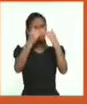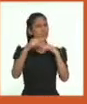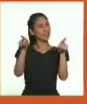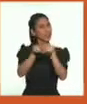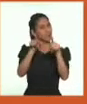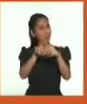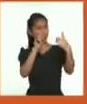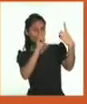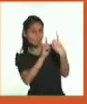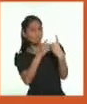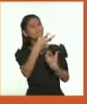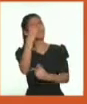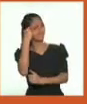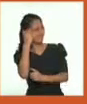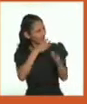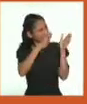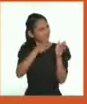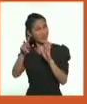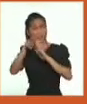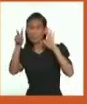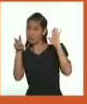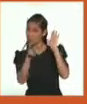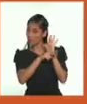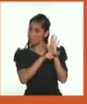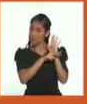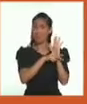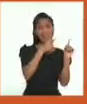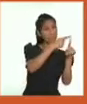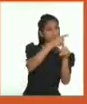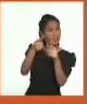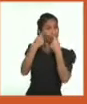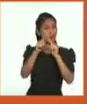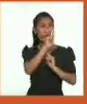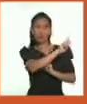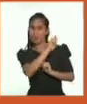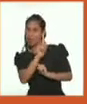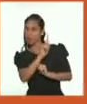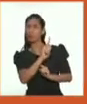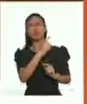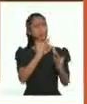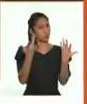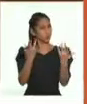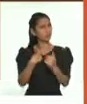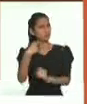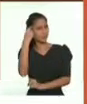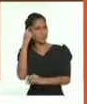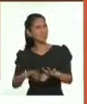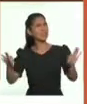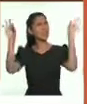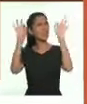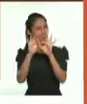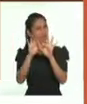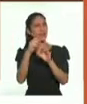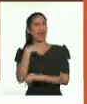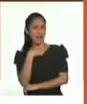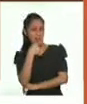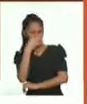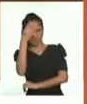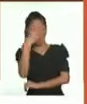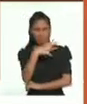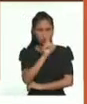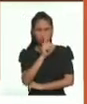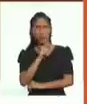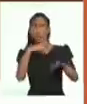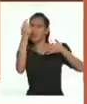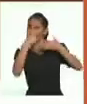Tomar acuerdos y normas que tomen en consideración la diversidad cultural de cada uno de nosotros. Yo creo que es importante que sepamos qué hacer para evitar la